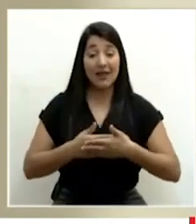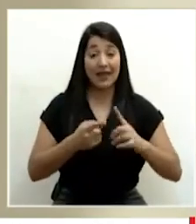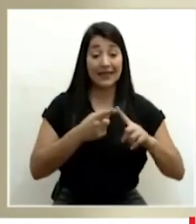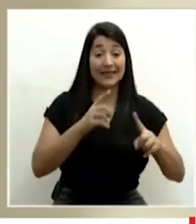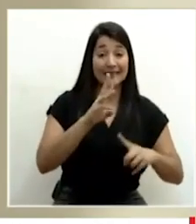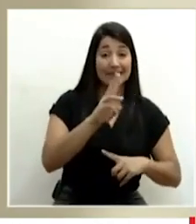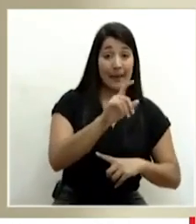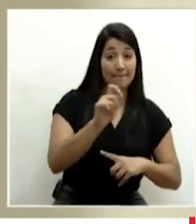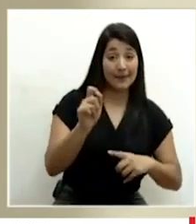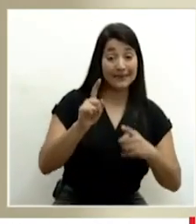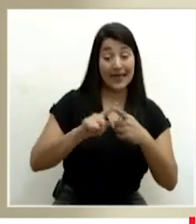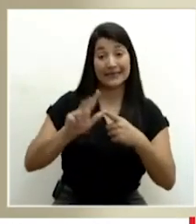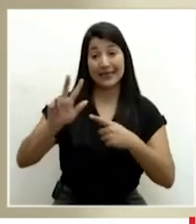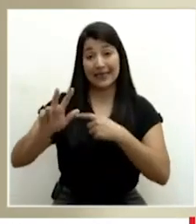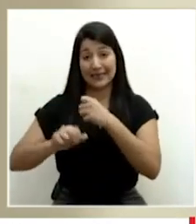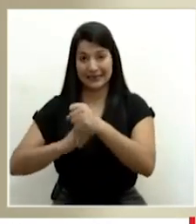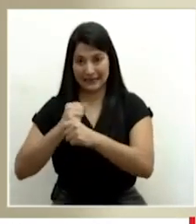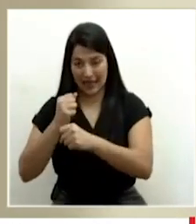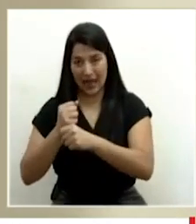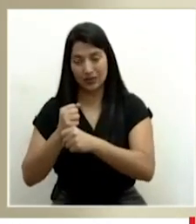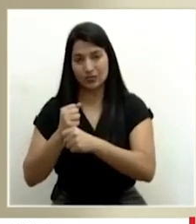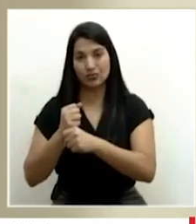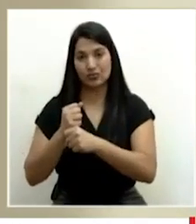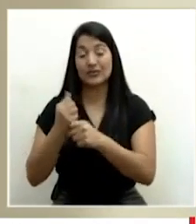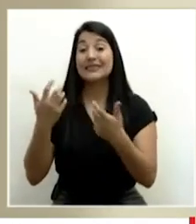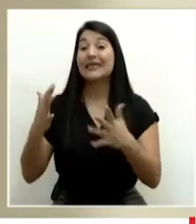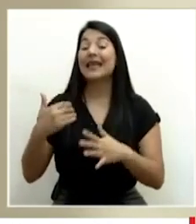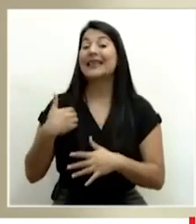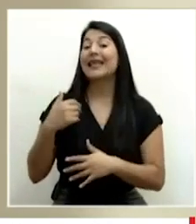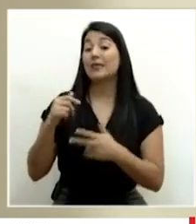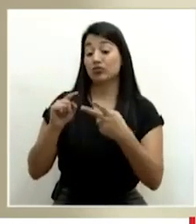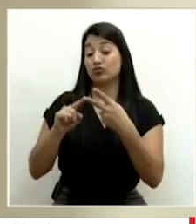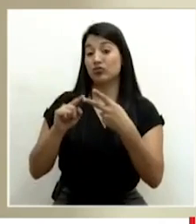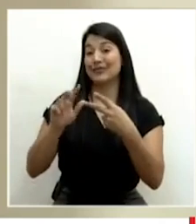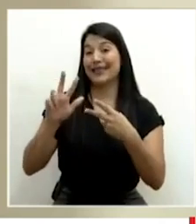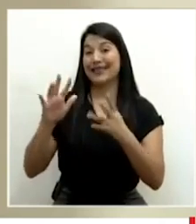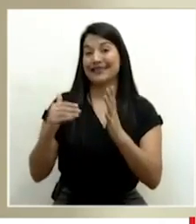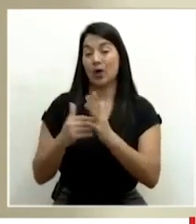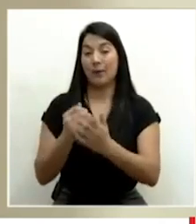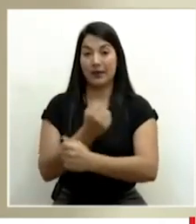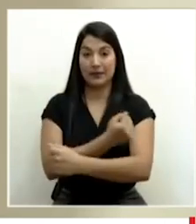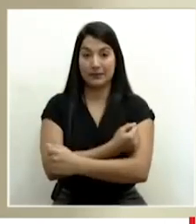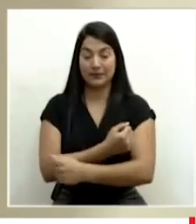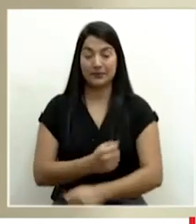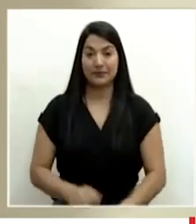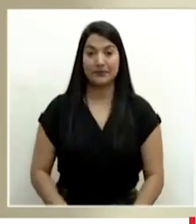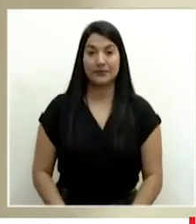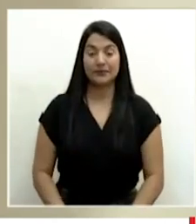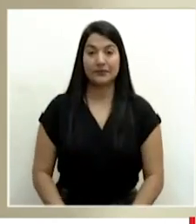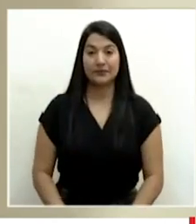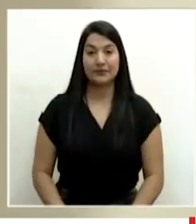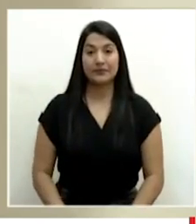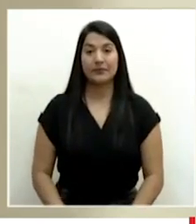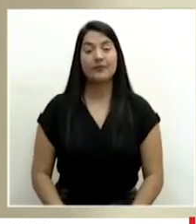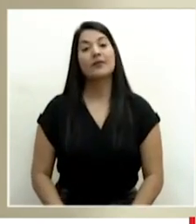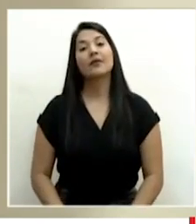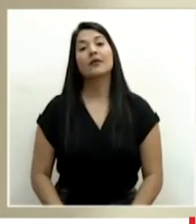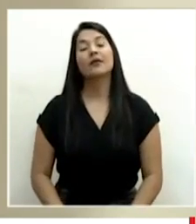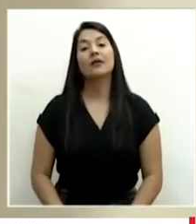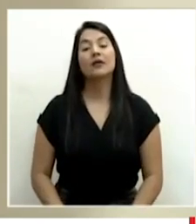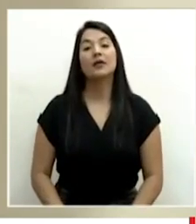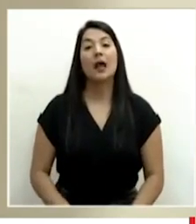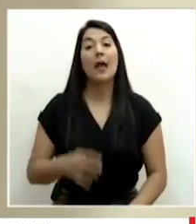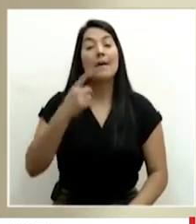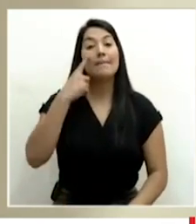meses a tres años, donde ya llevamos 35 mil dosis aplicadas. El periodo de consultas,